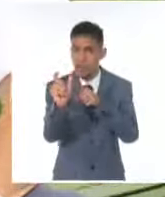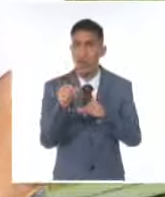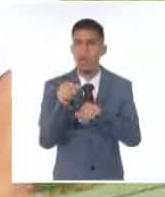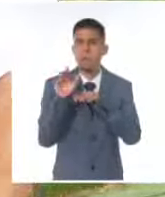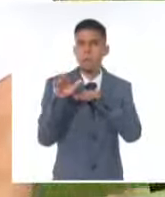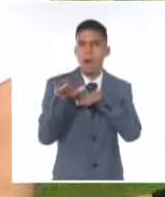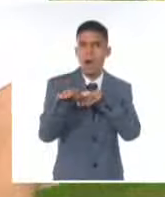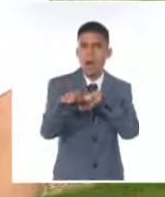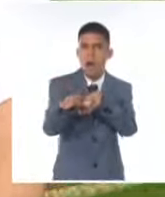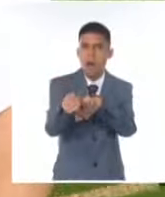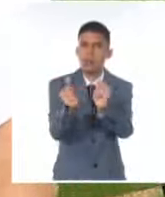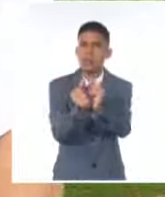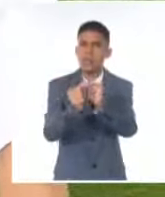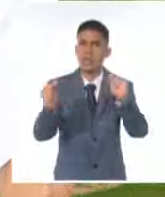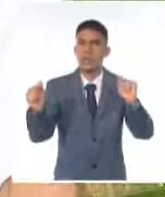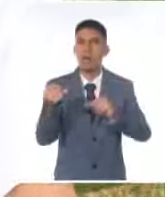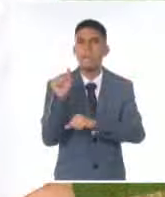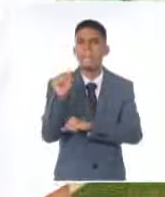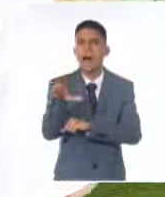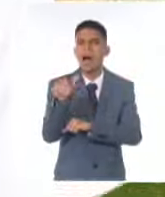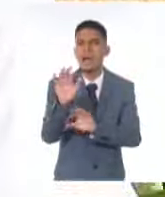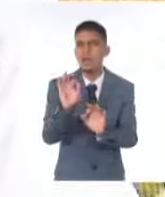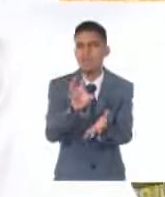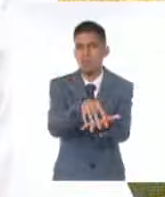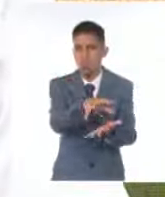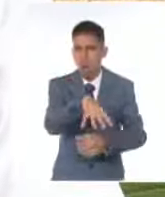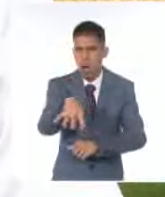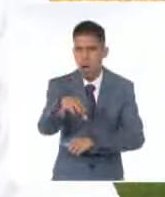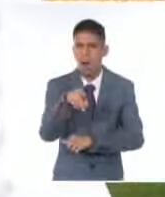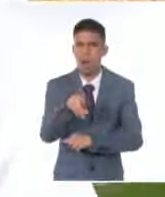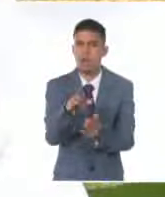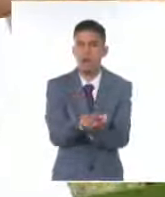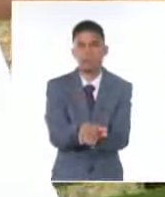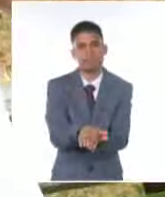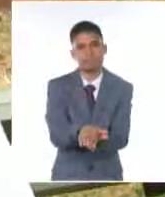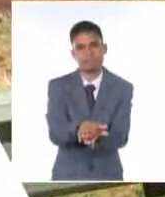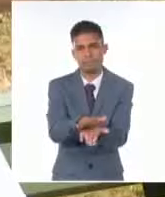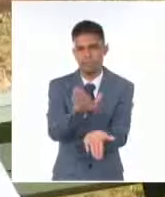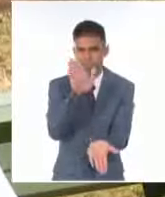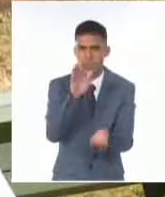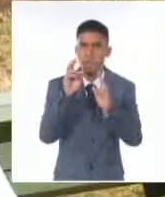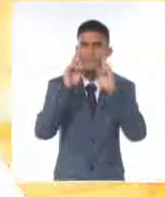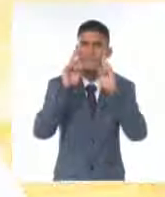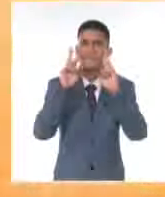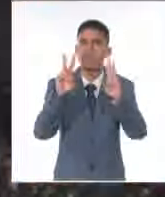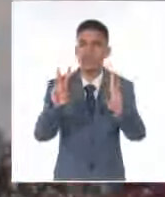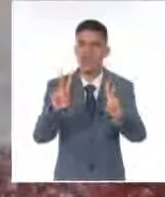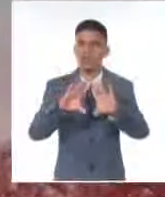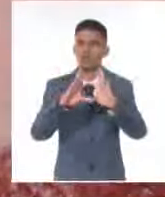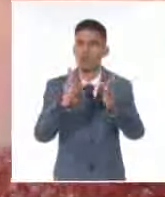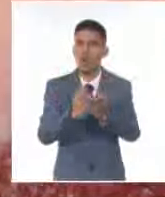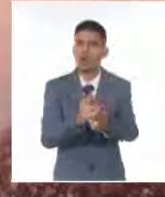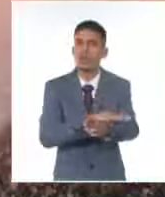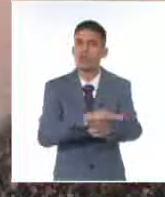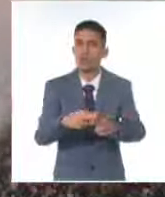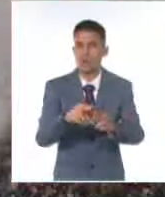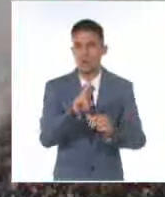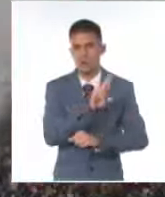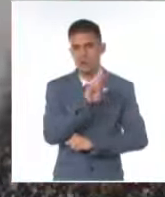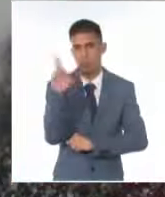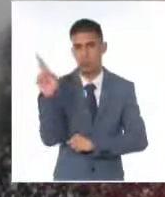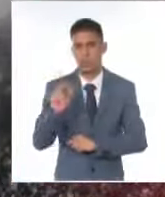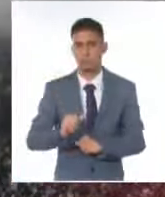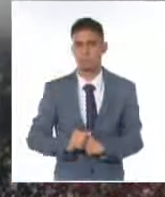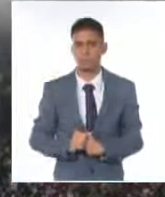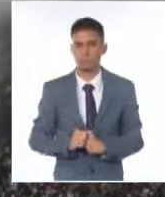Caravana de la Libertad por el Parque Vidal, donde se comprometió en su vida con la causa revolucionaria. ¿Qué